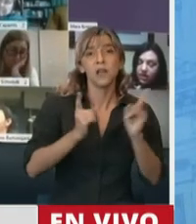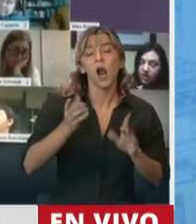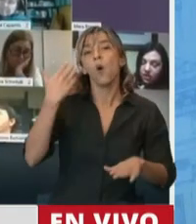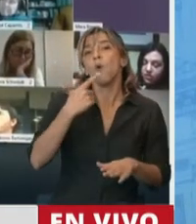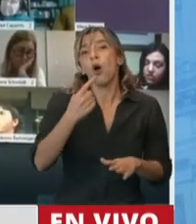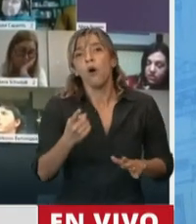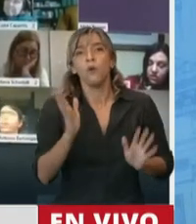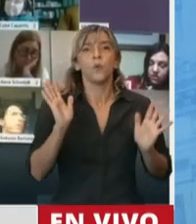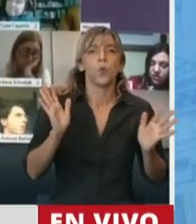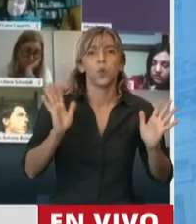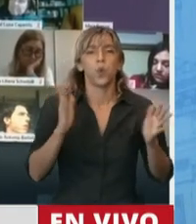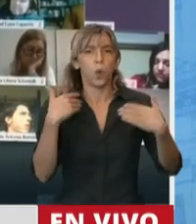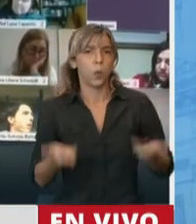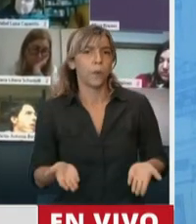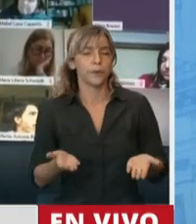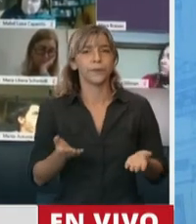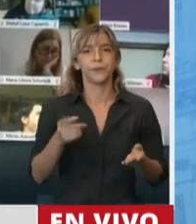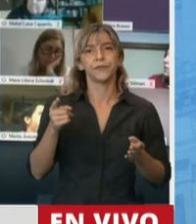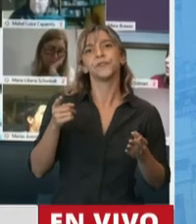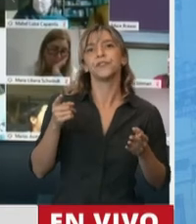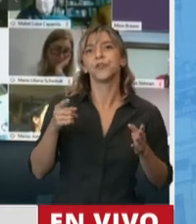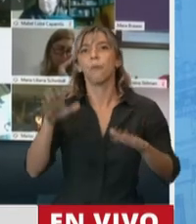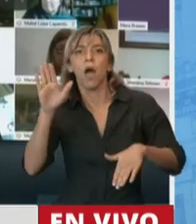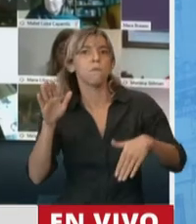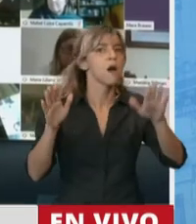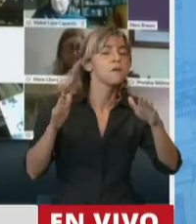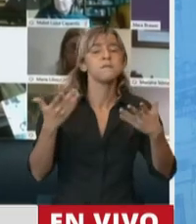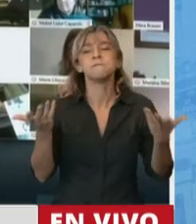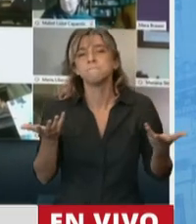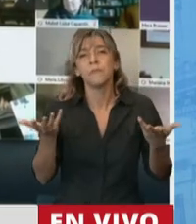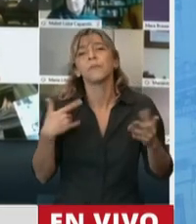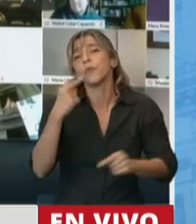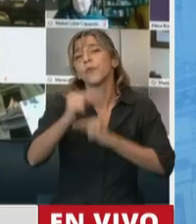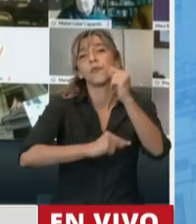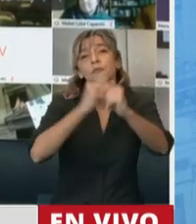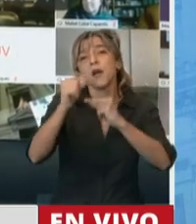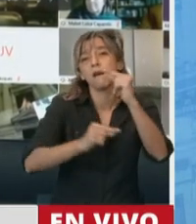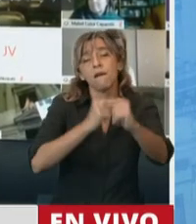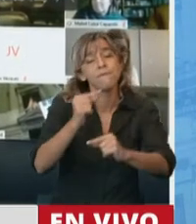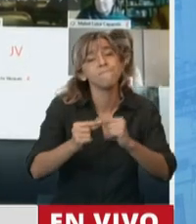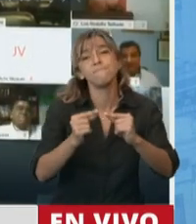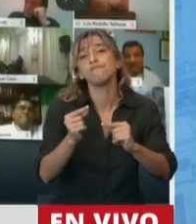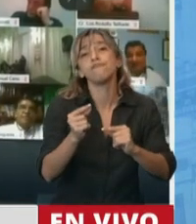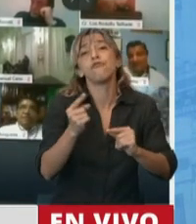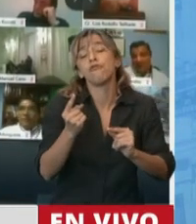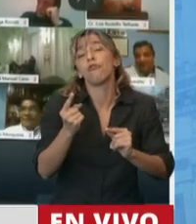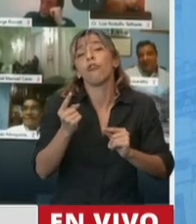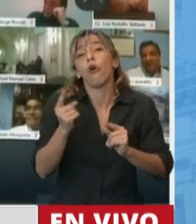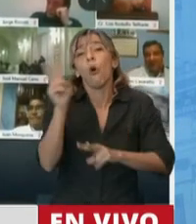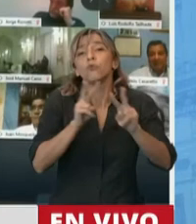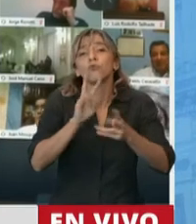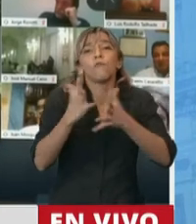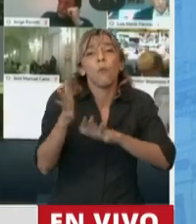que unos y otros tendrán por delante hasta acomodarse, si cabe el término, a la nueva modalidad.